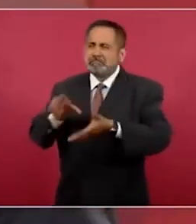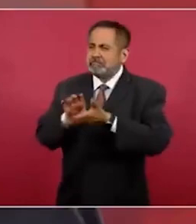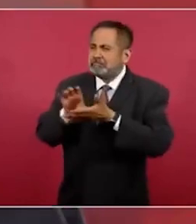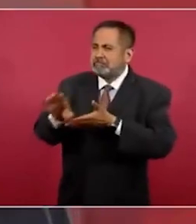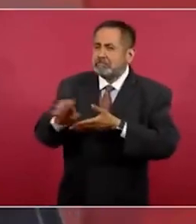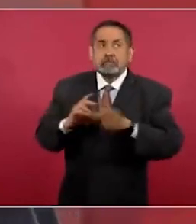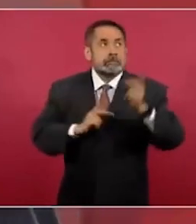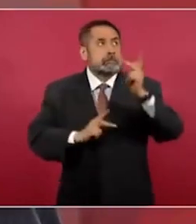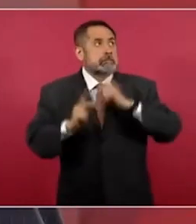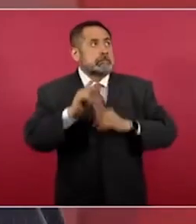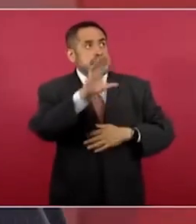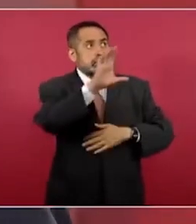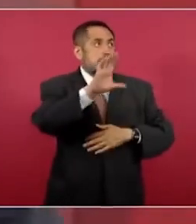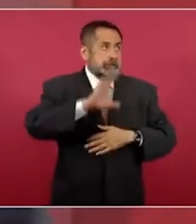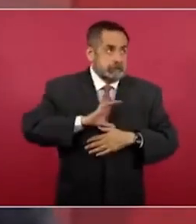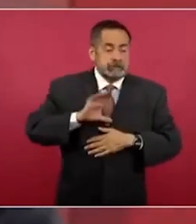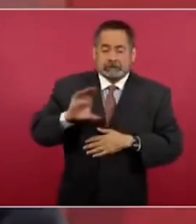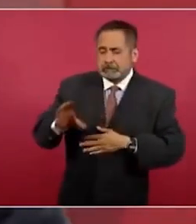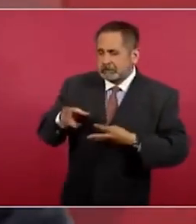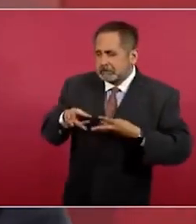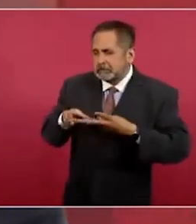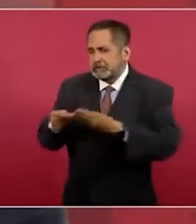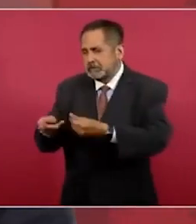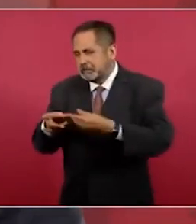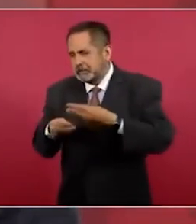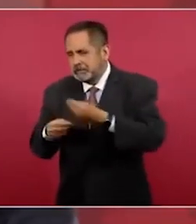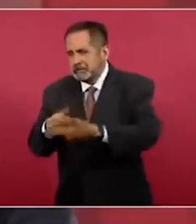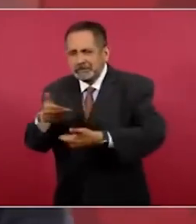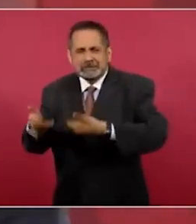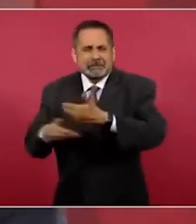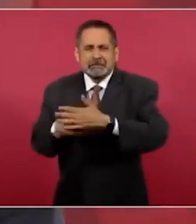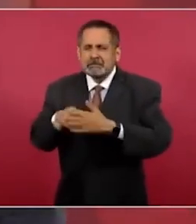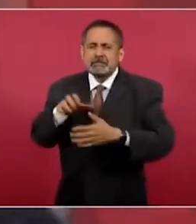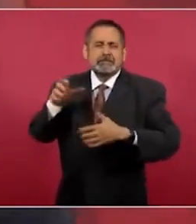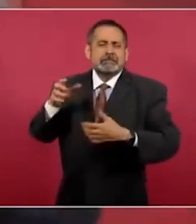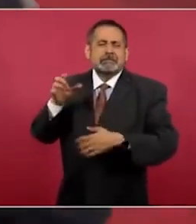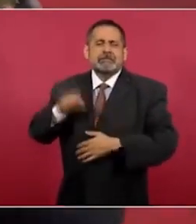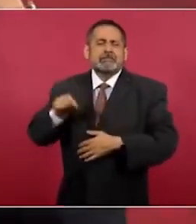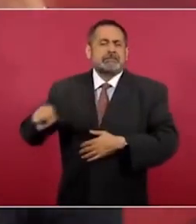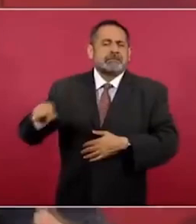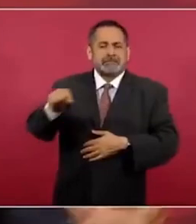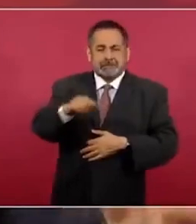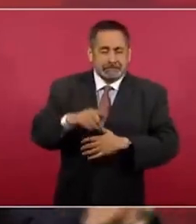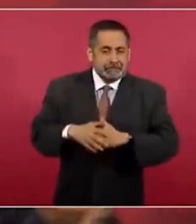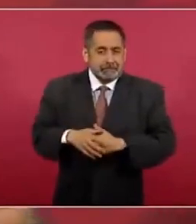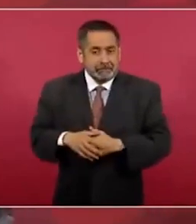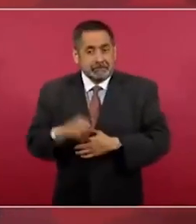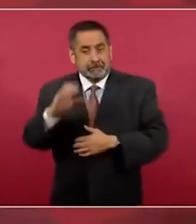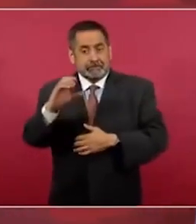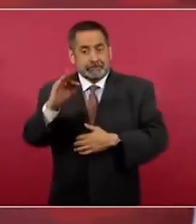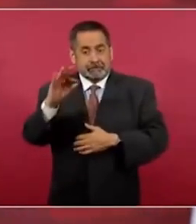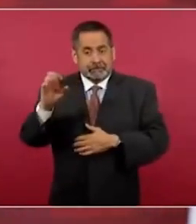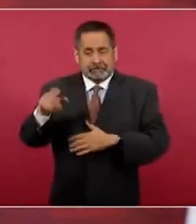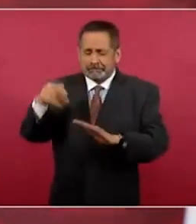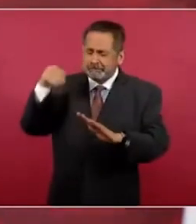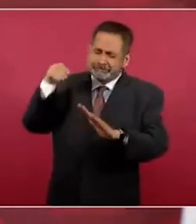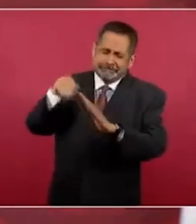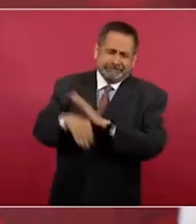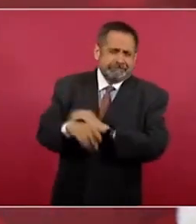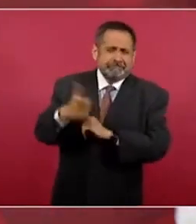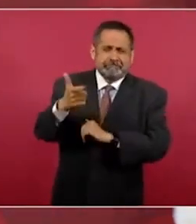endeudar al país con los llamados pidiregas, casi quebrar a la Comisión Federal de Electricidad?